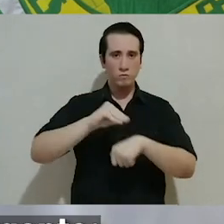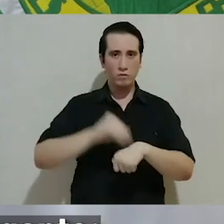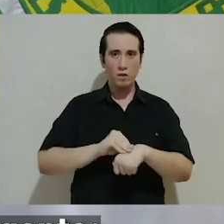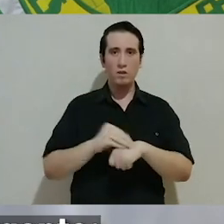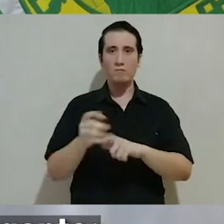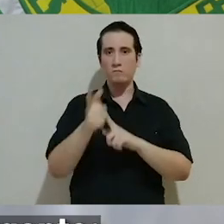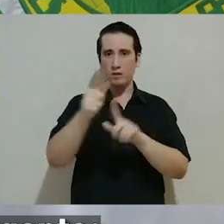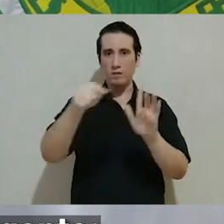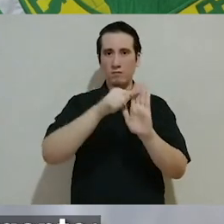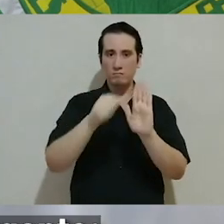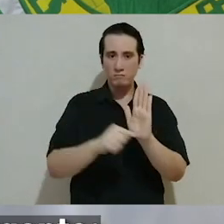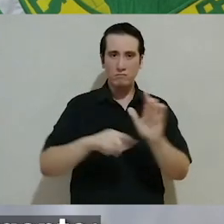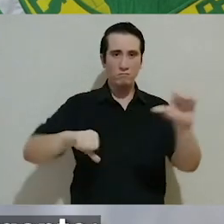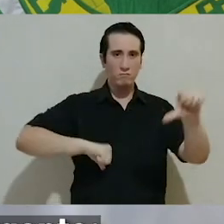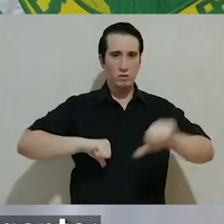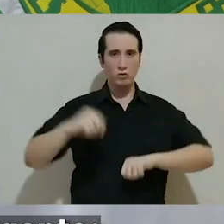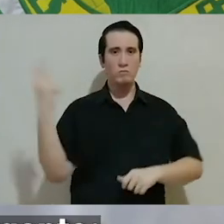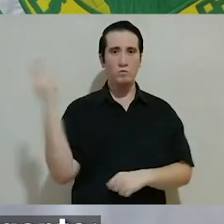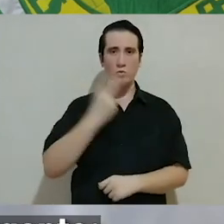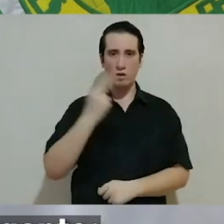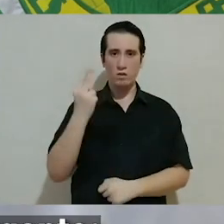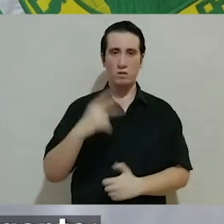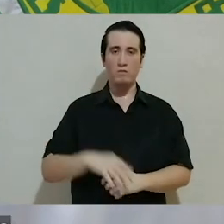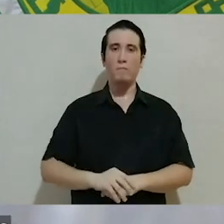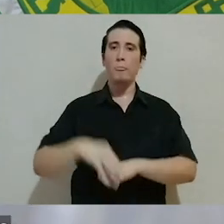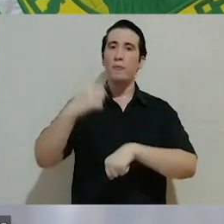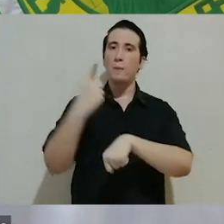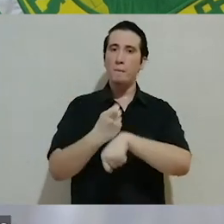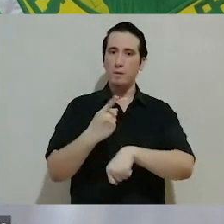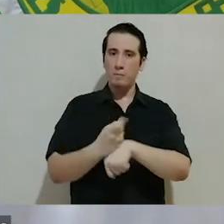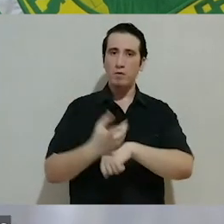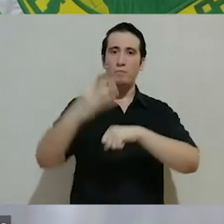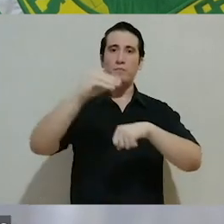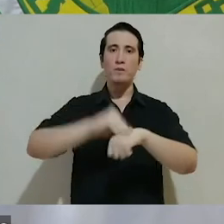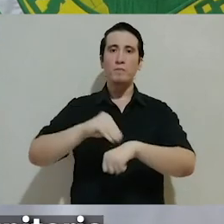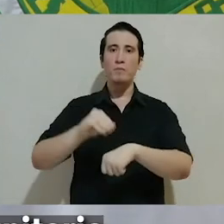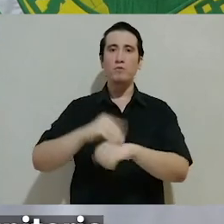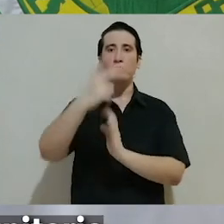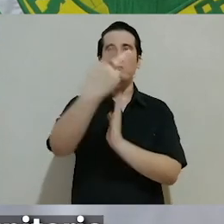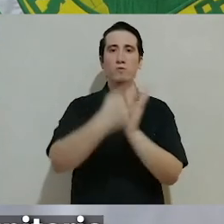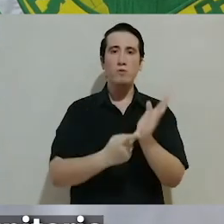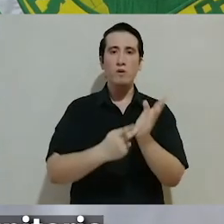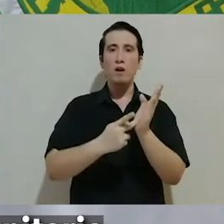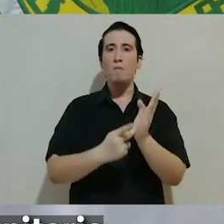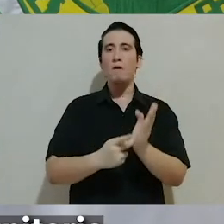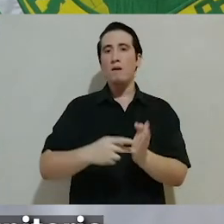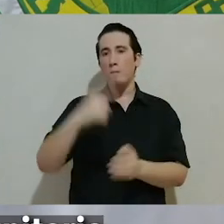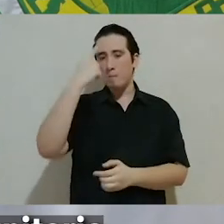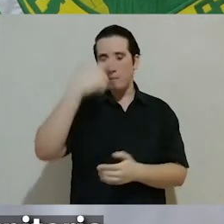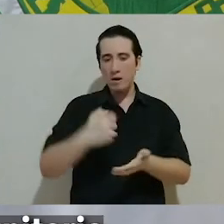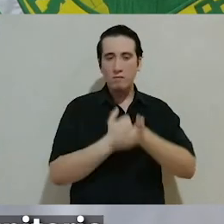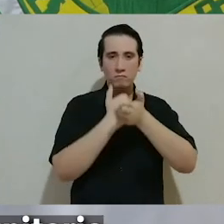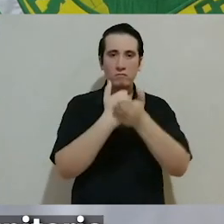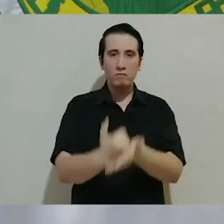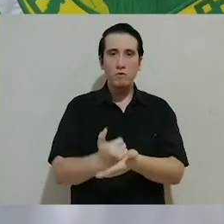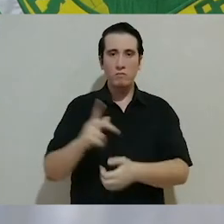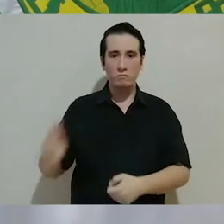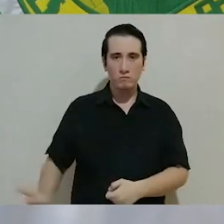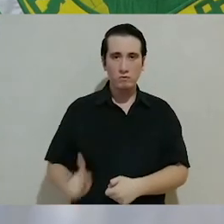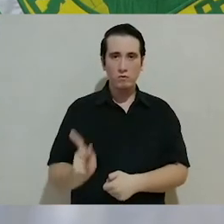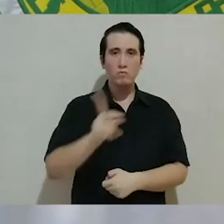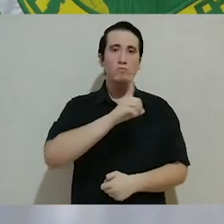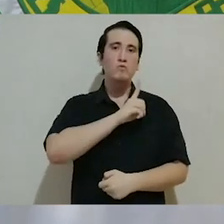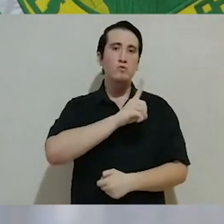implementaran las siguientes acciones con carácter de urgente. Primero que nada, la implementación de un programa emergente de apoyo comunitario